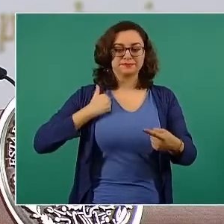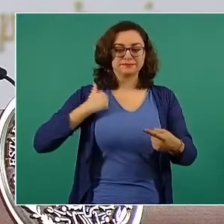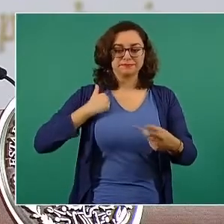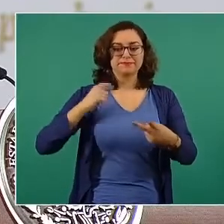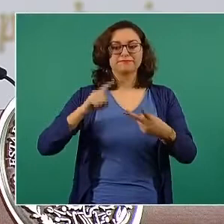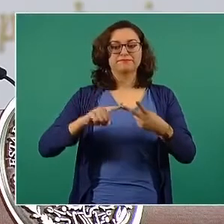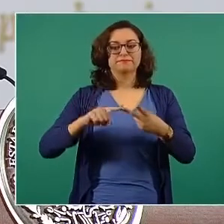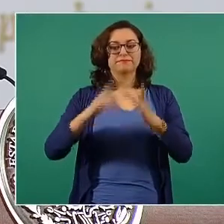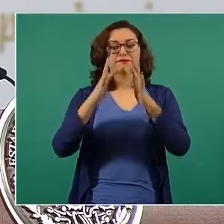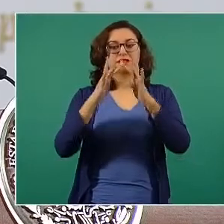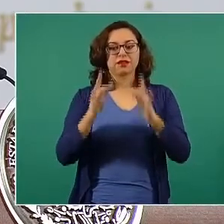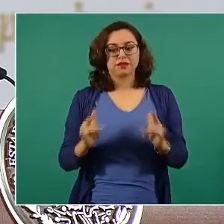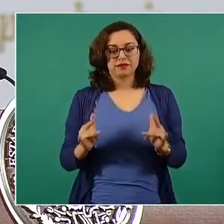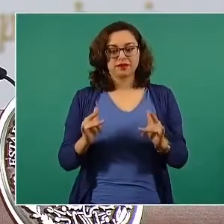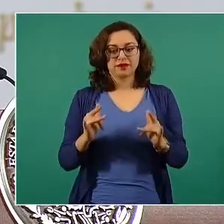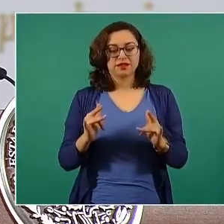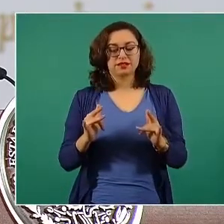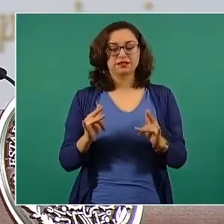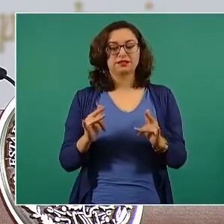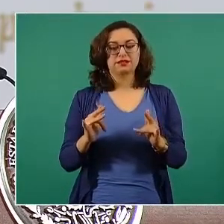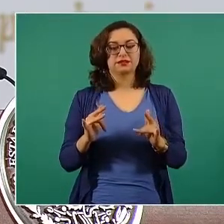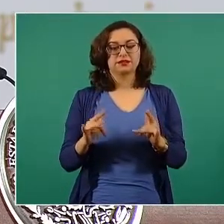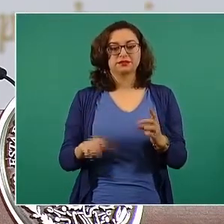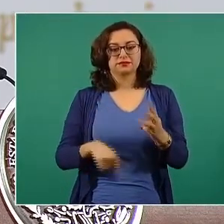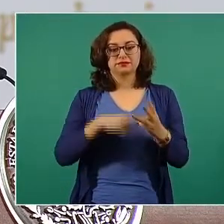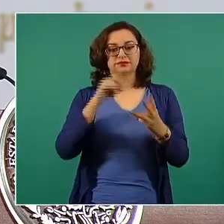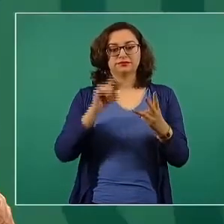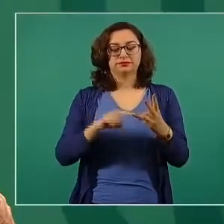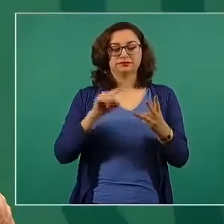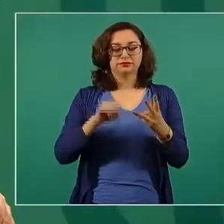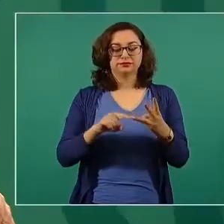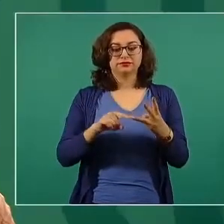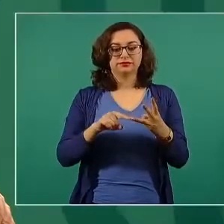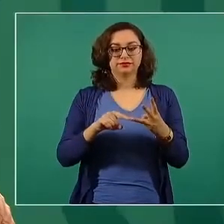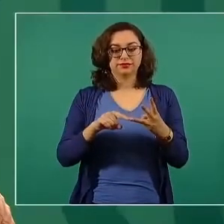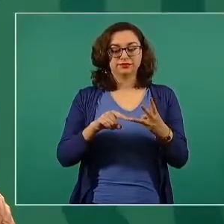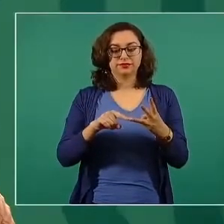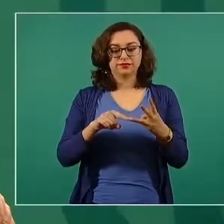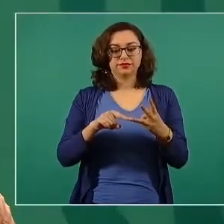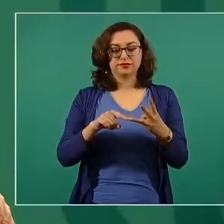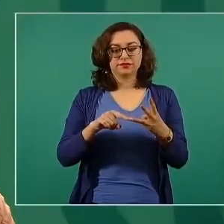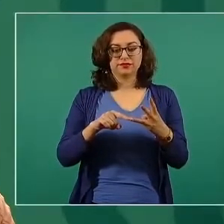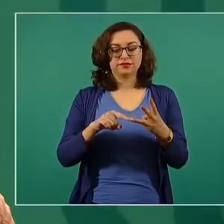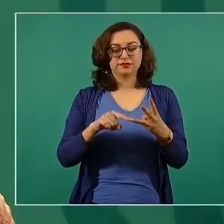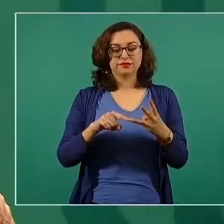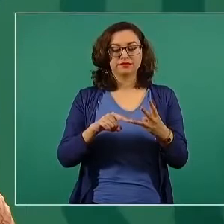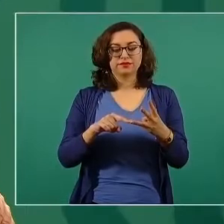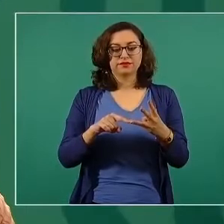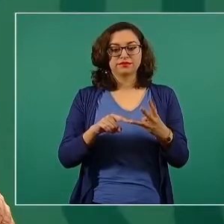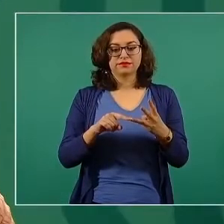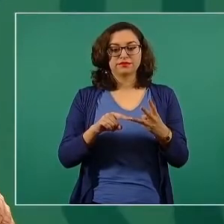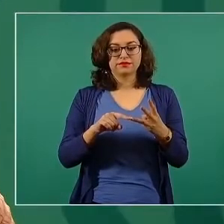de Francia y lo más